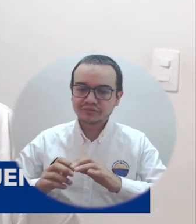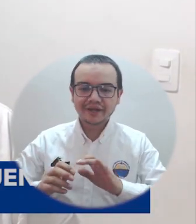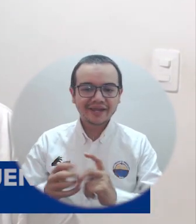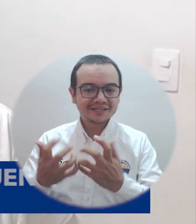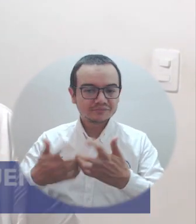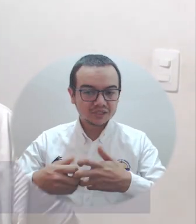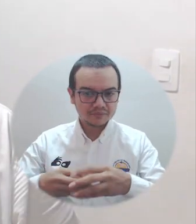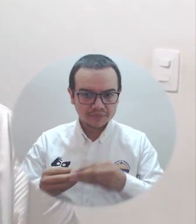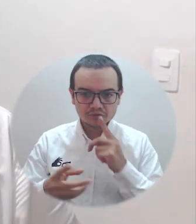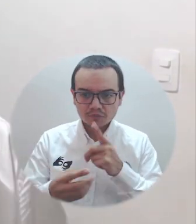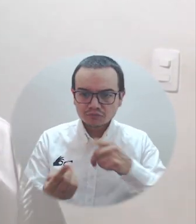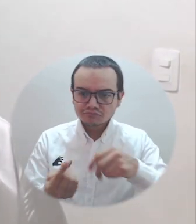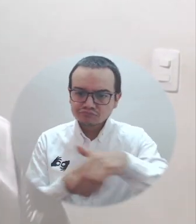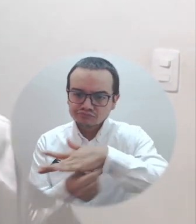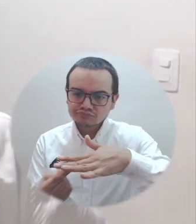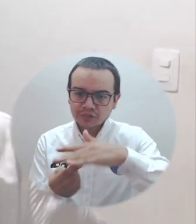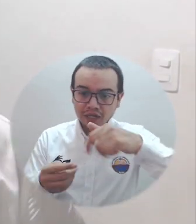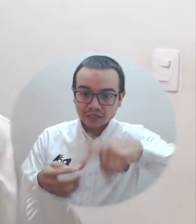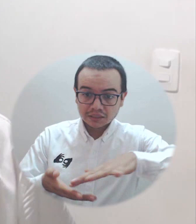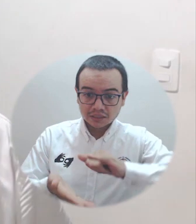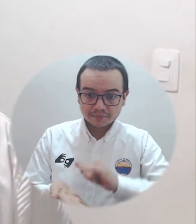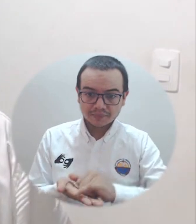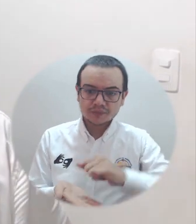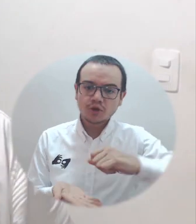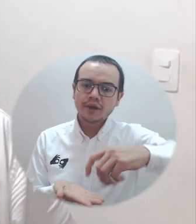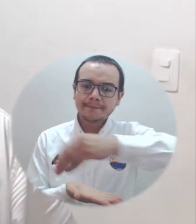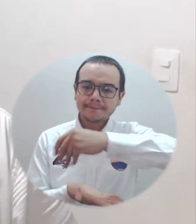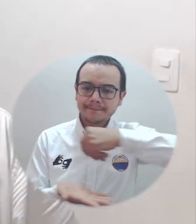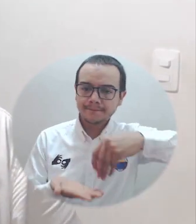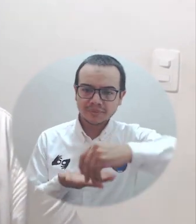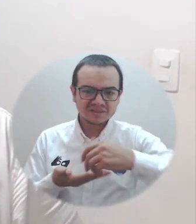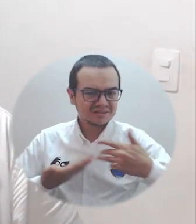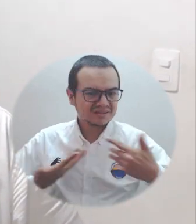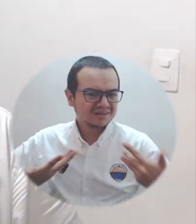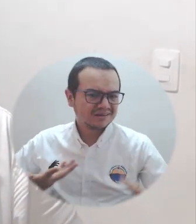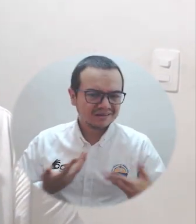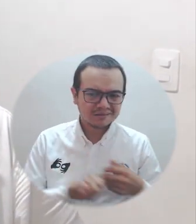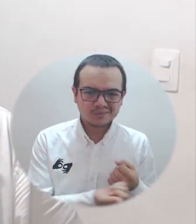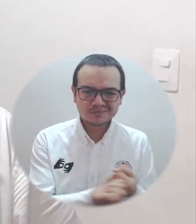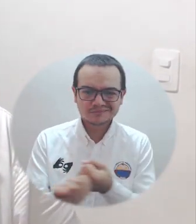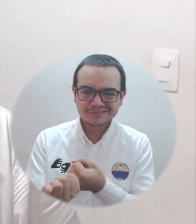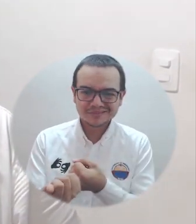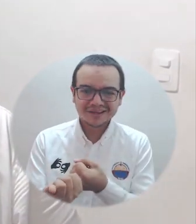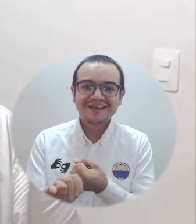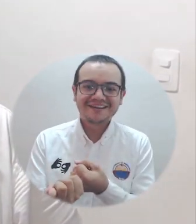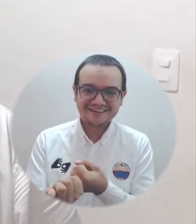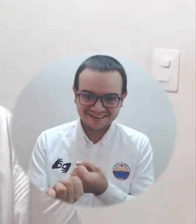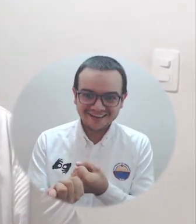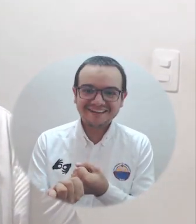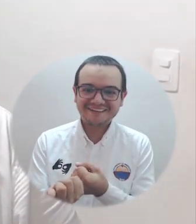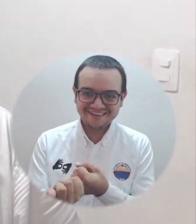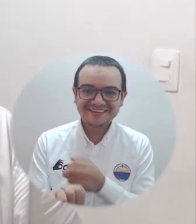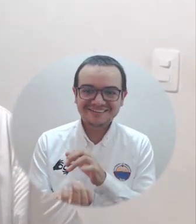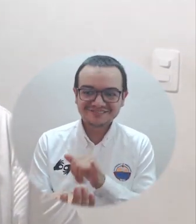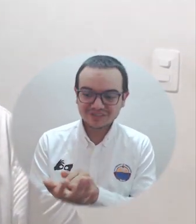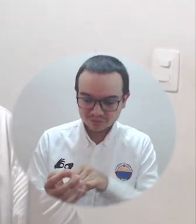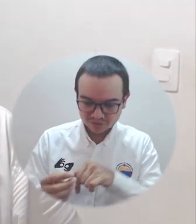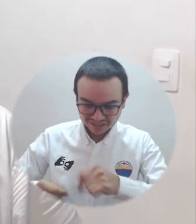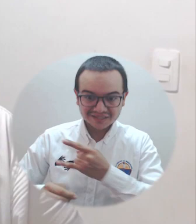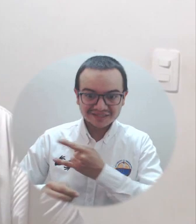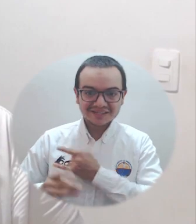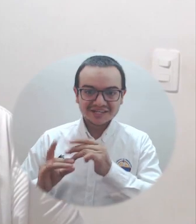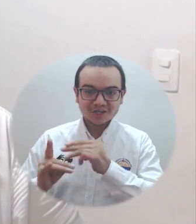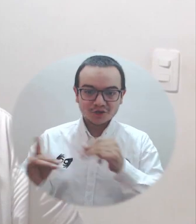Facultad de Ciencias Empresariales, cómo impactamos al ecosistema de emprendimiento del Departamento del Magdalena, sobre todo sembrando en